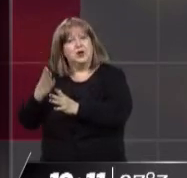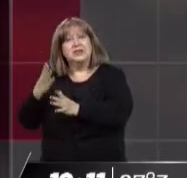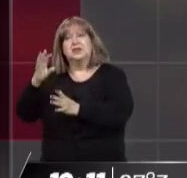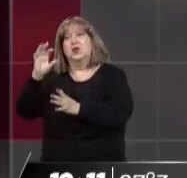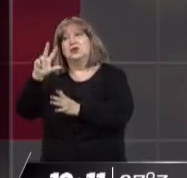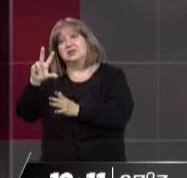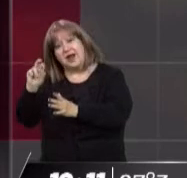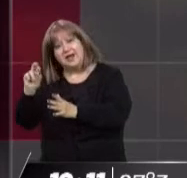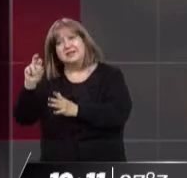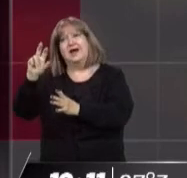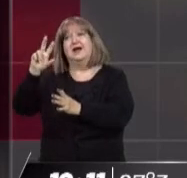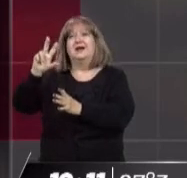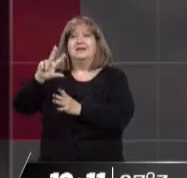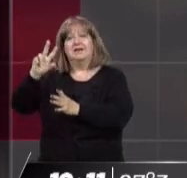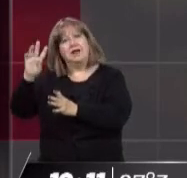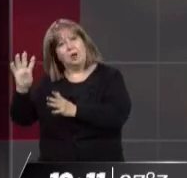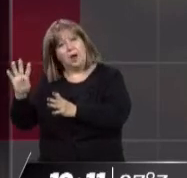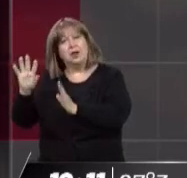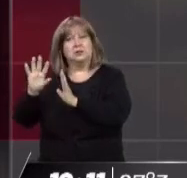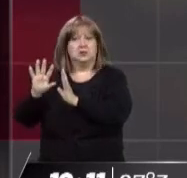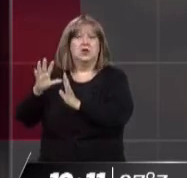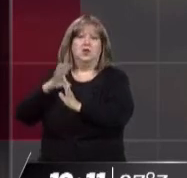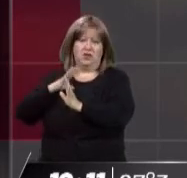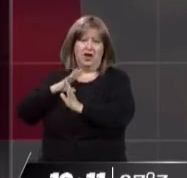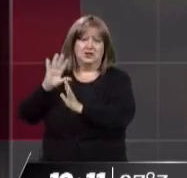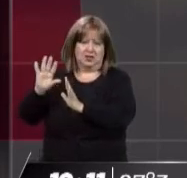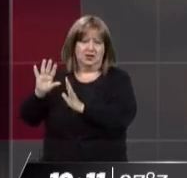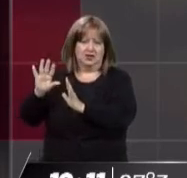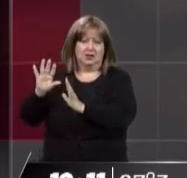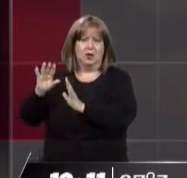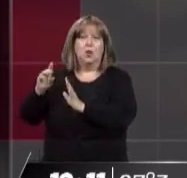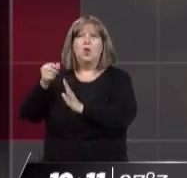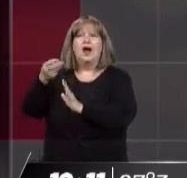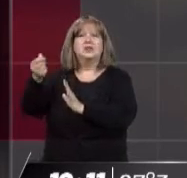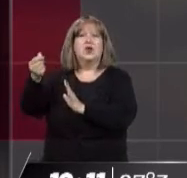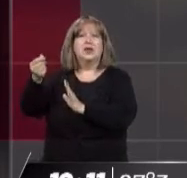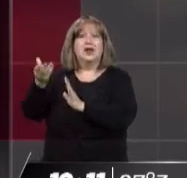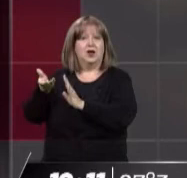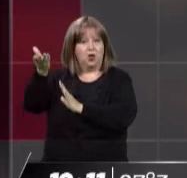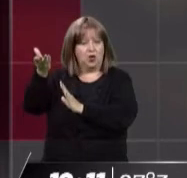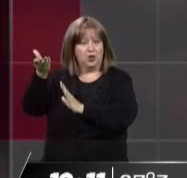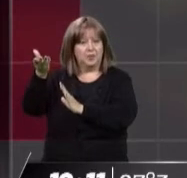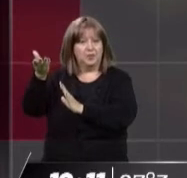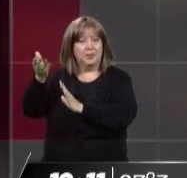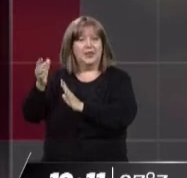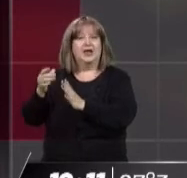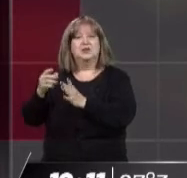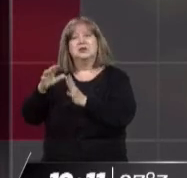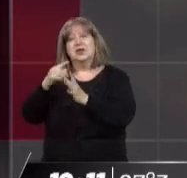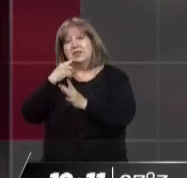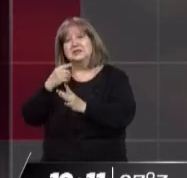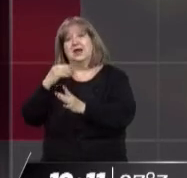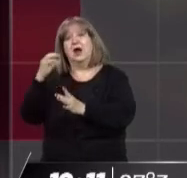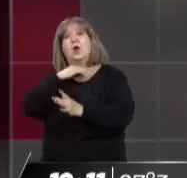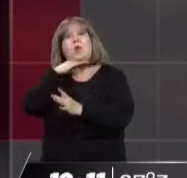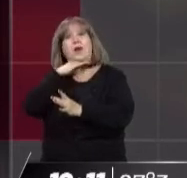Ahora habrá que ver que pasen por audiencia pública y todo y que la provincia lo autorice, lo determine. O sea, estamos hablando de un 30 a 34